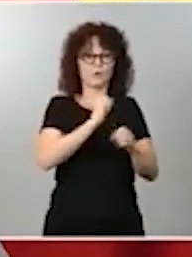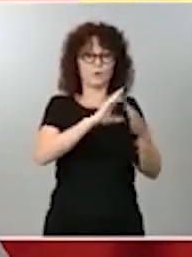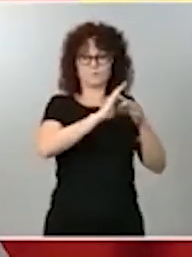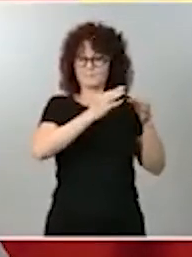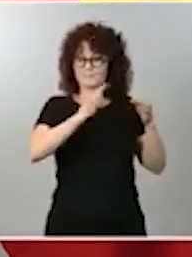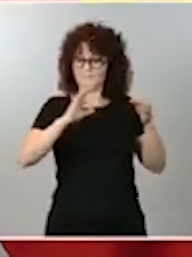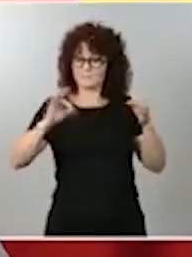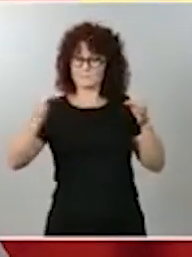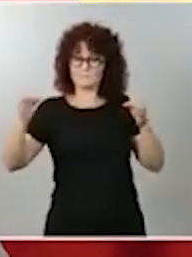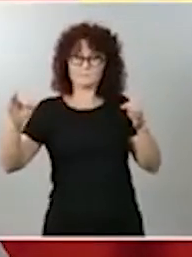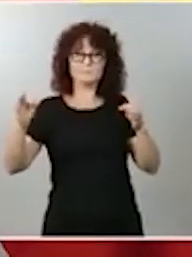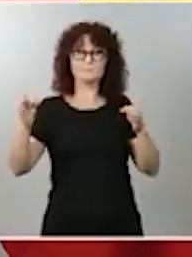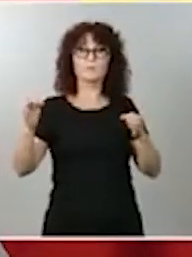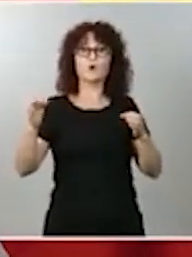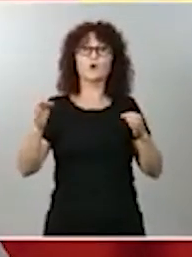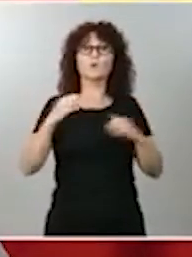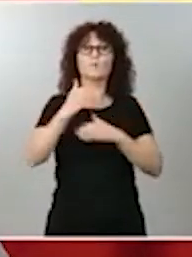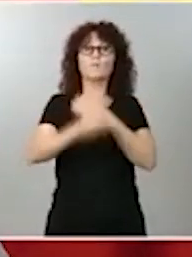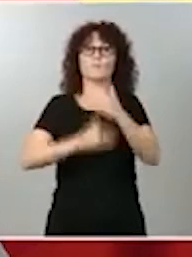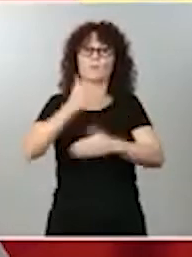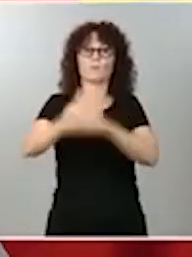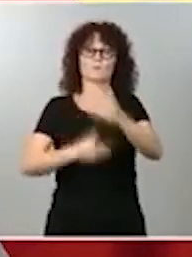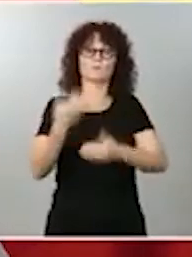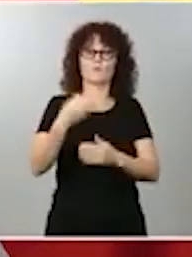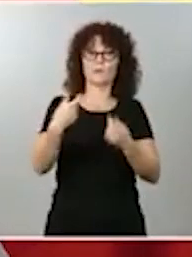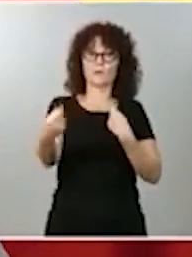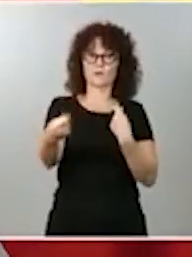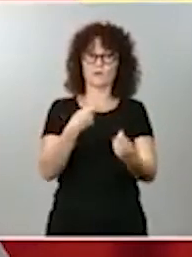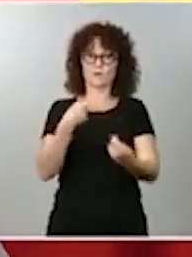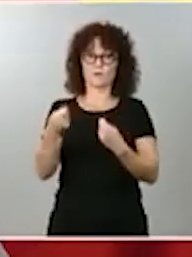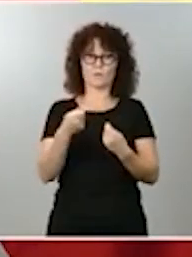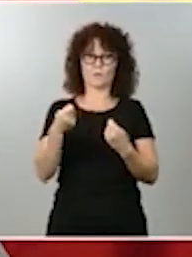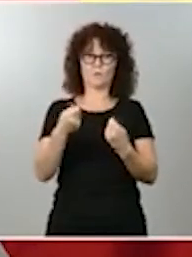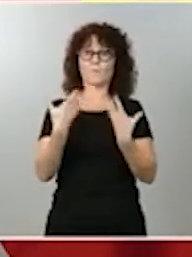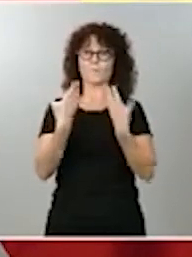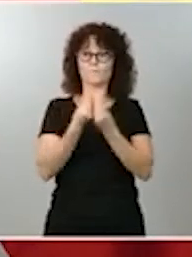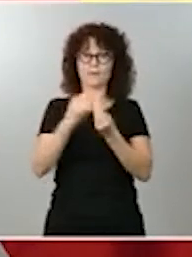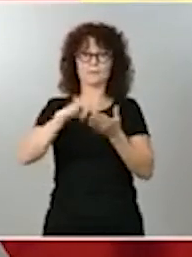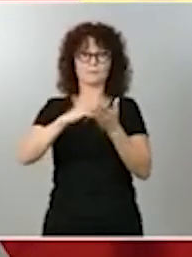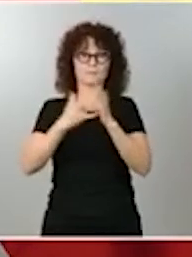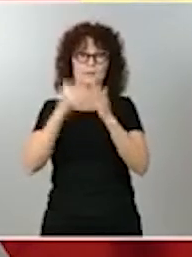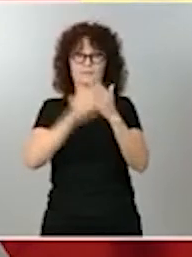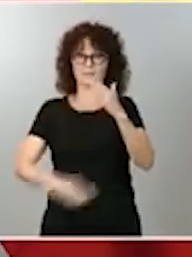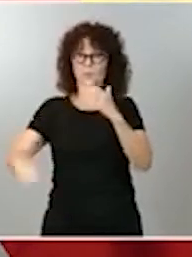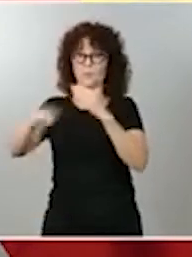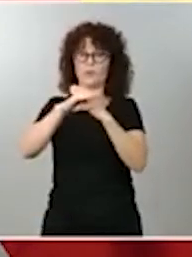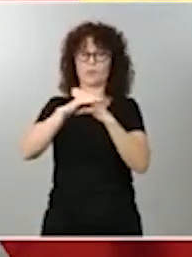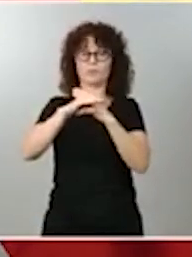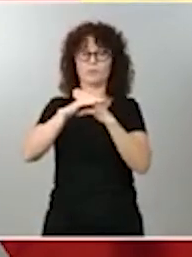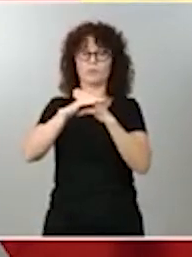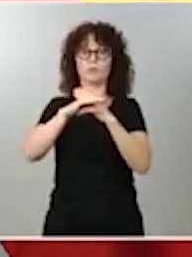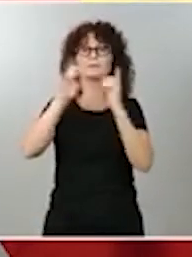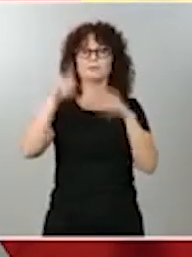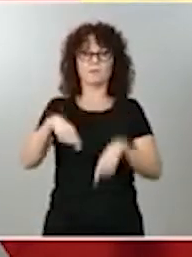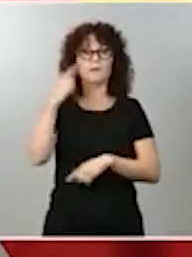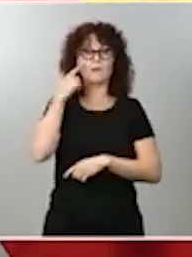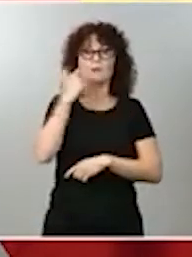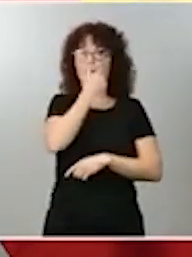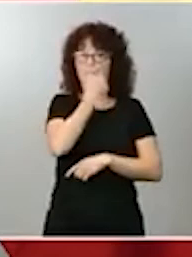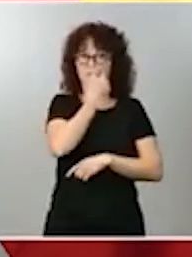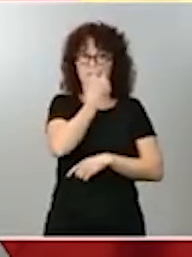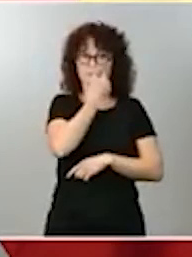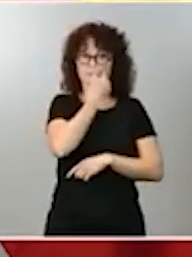negociados y, obviamente, junto con los planes de igualdad se van a incorporar las auditorías salariales. En definitiva, que